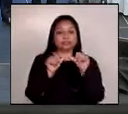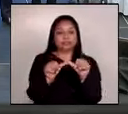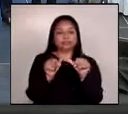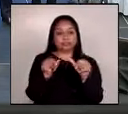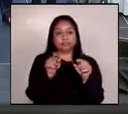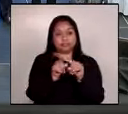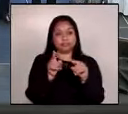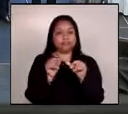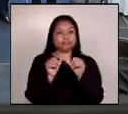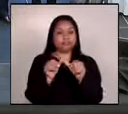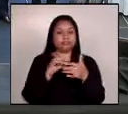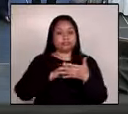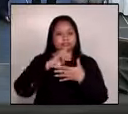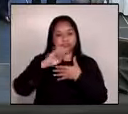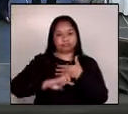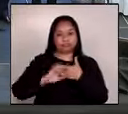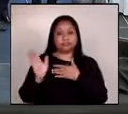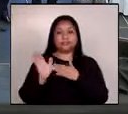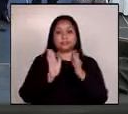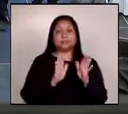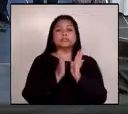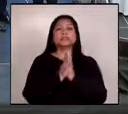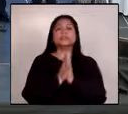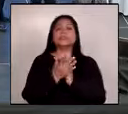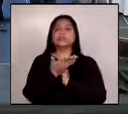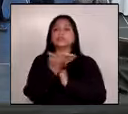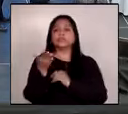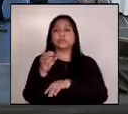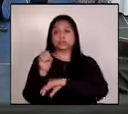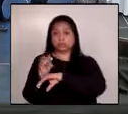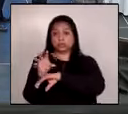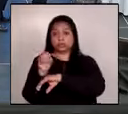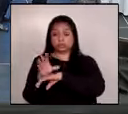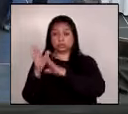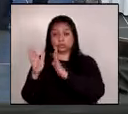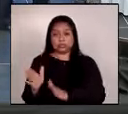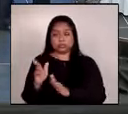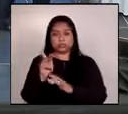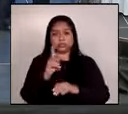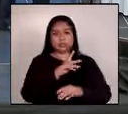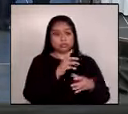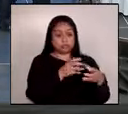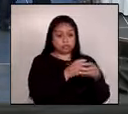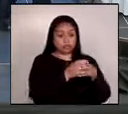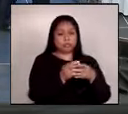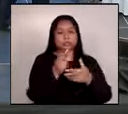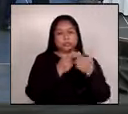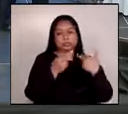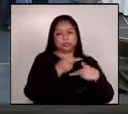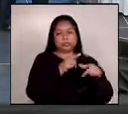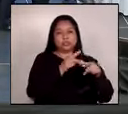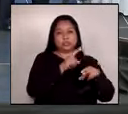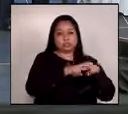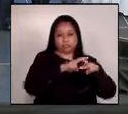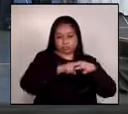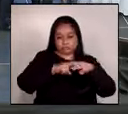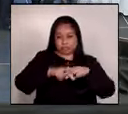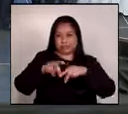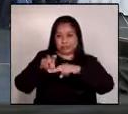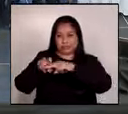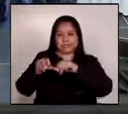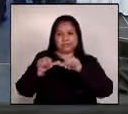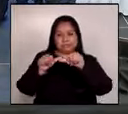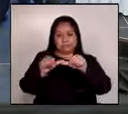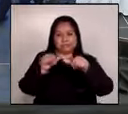programa les pedimos a los consejeros y a los miembros de la comisión que puedan regresar a sus lugares vamos a continuar